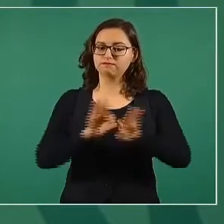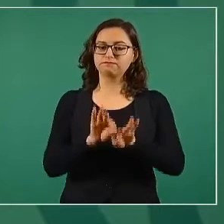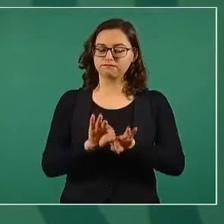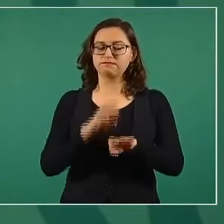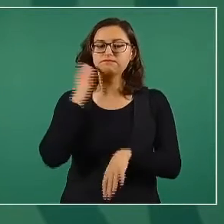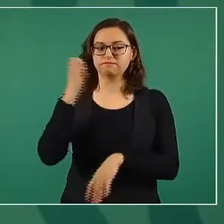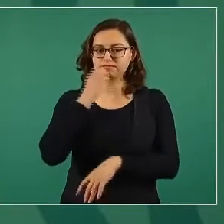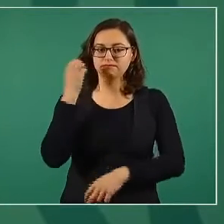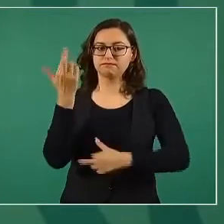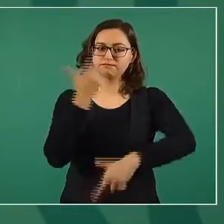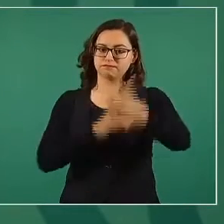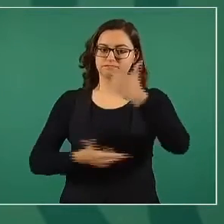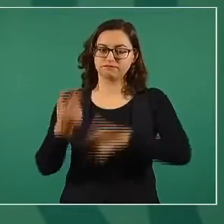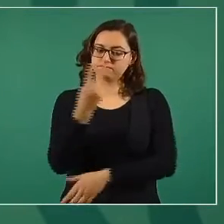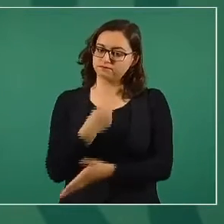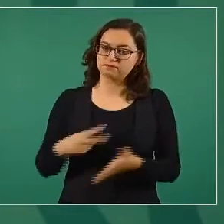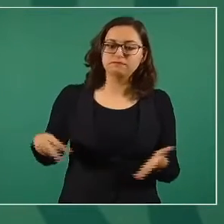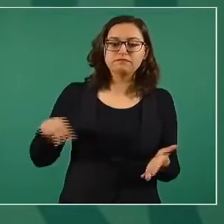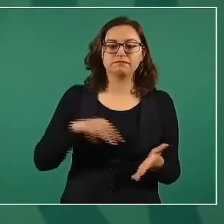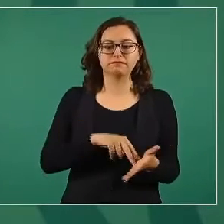para todos.